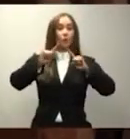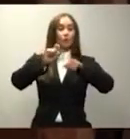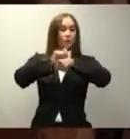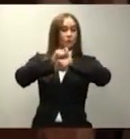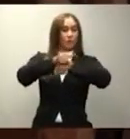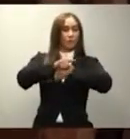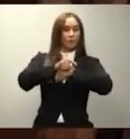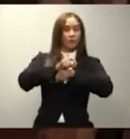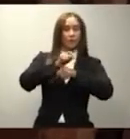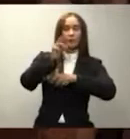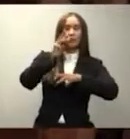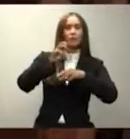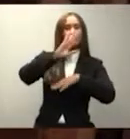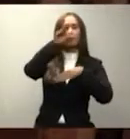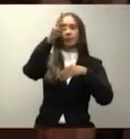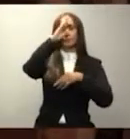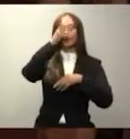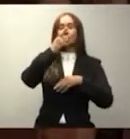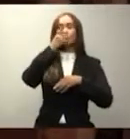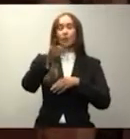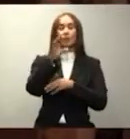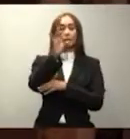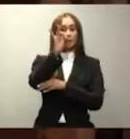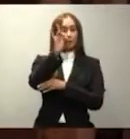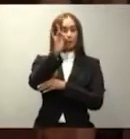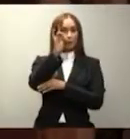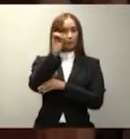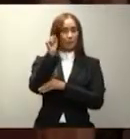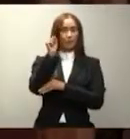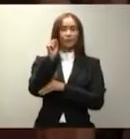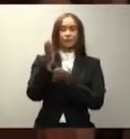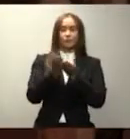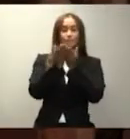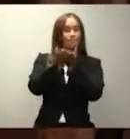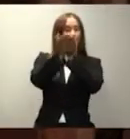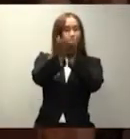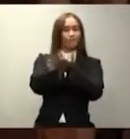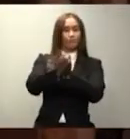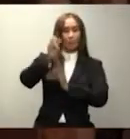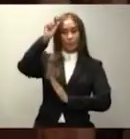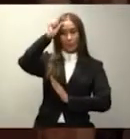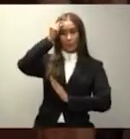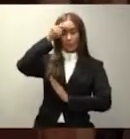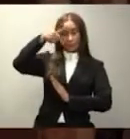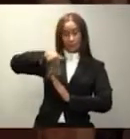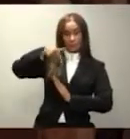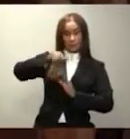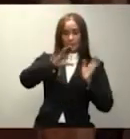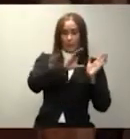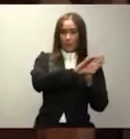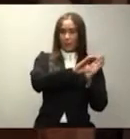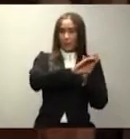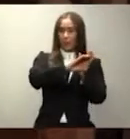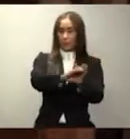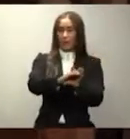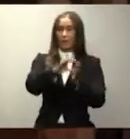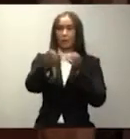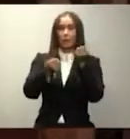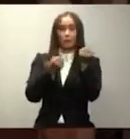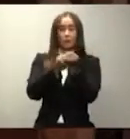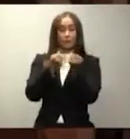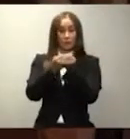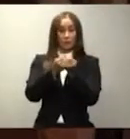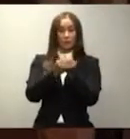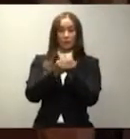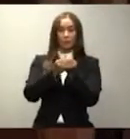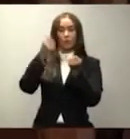el pasado 8 de octubre, el gobierno será el primero en dar ejemplo y mostrar su compromiso y solidaridad con la situación